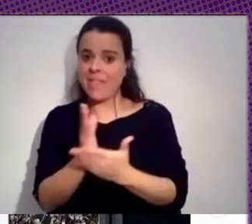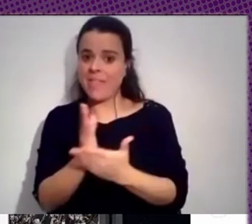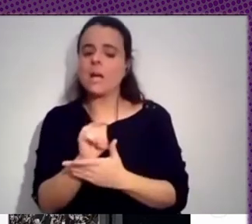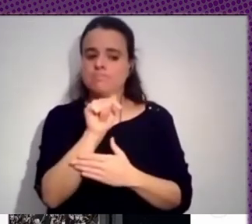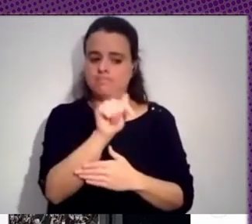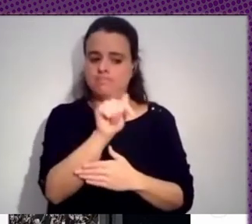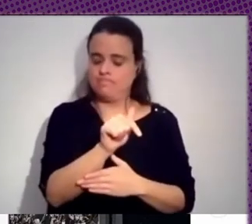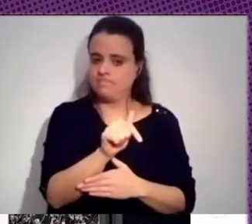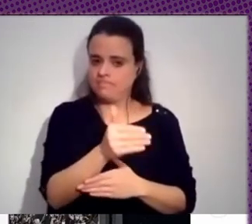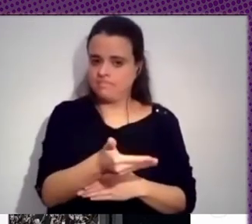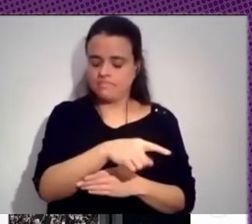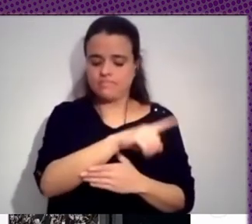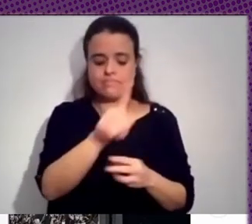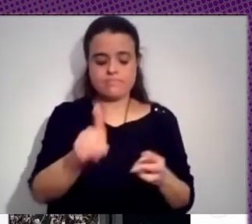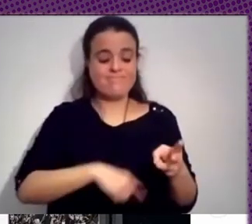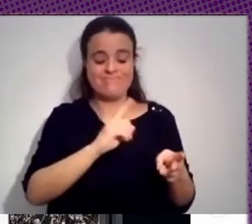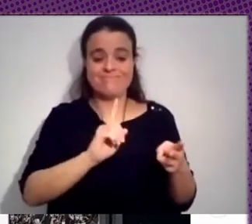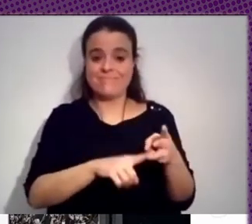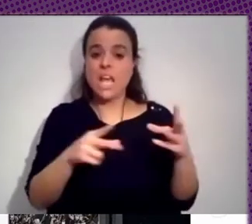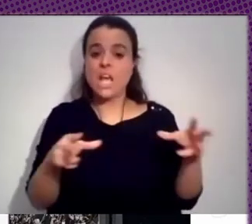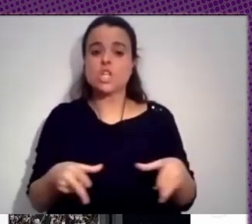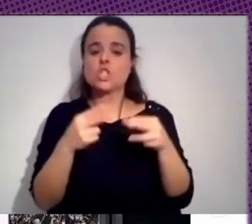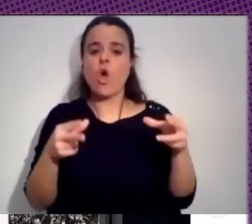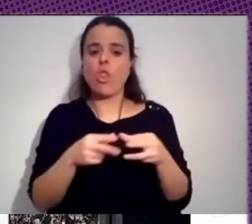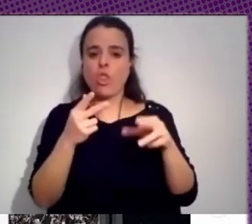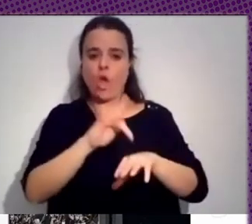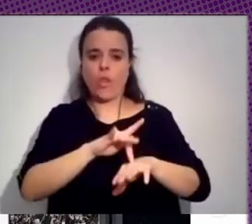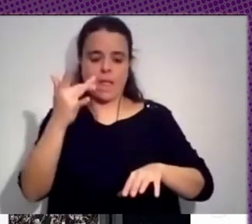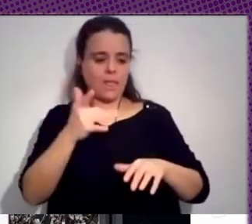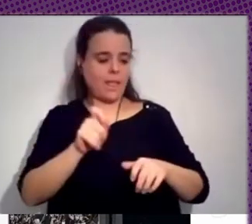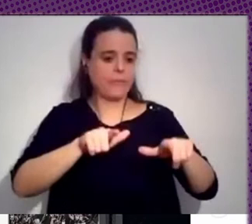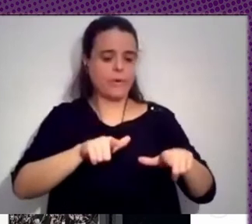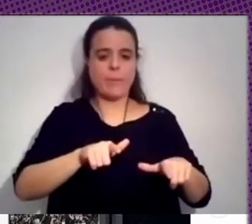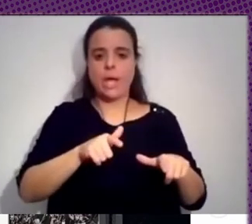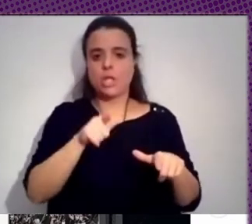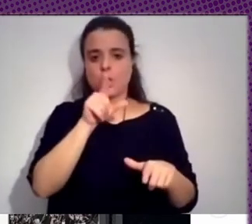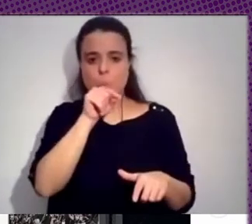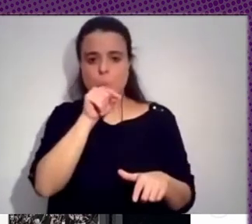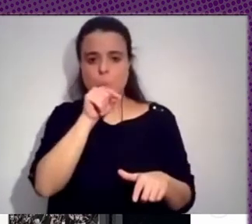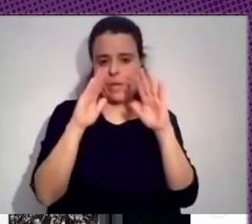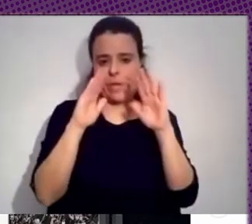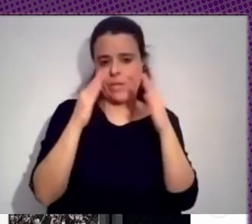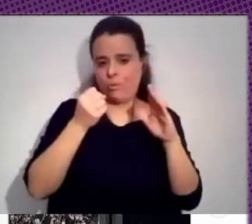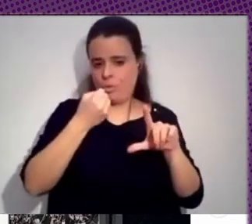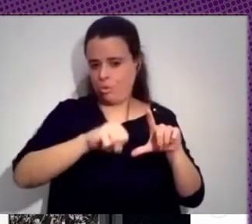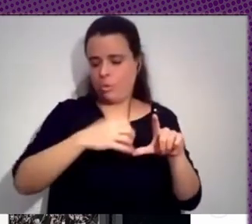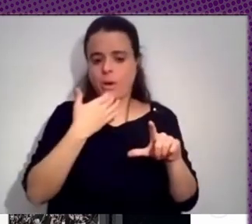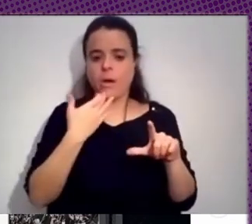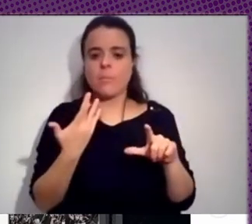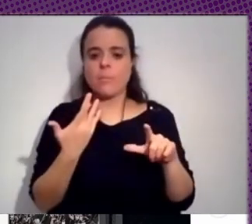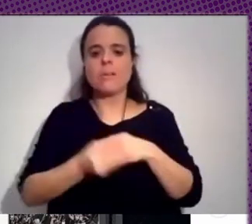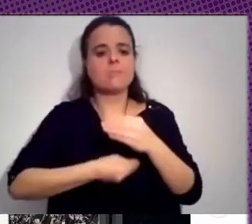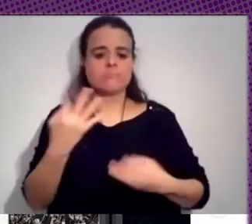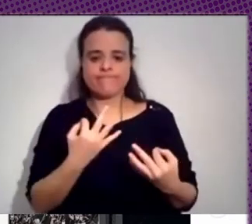Y la capa sociodigital que serían estas plataformas como Twitter, Facebook, YouTube, pues lo que hacemos es observar las narrativas